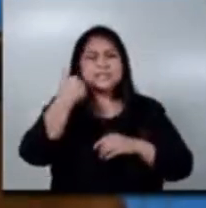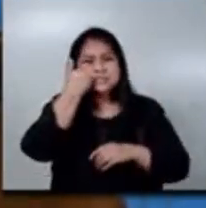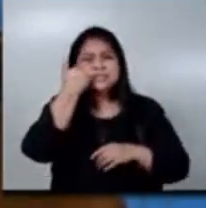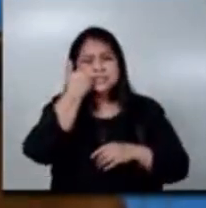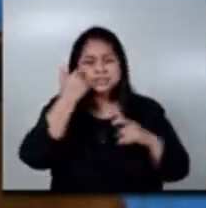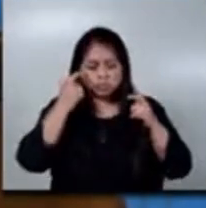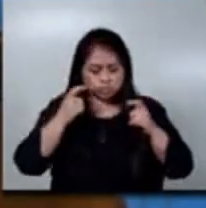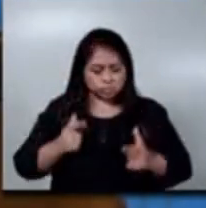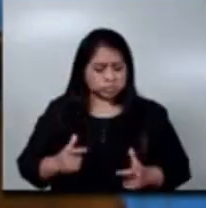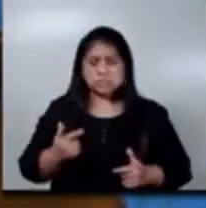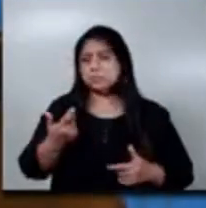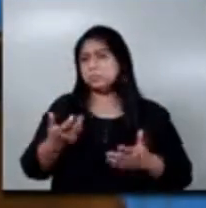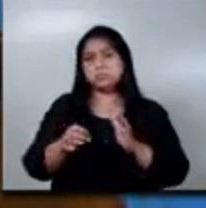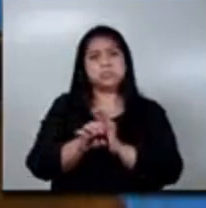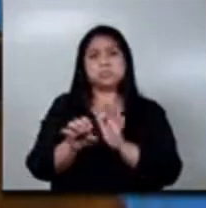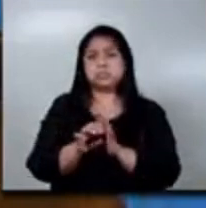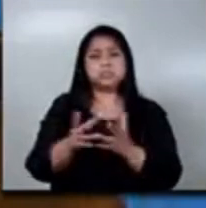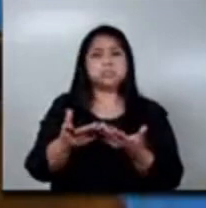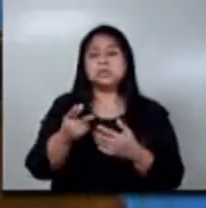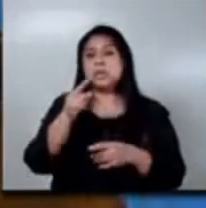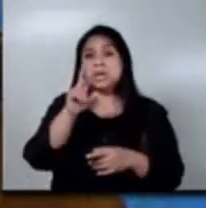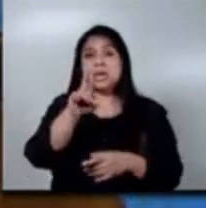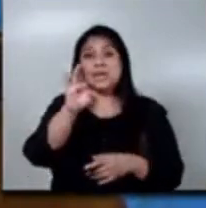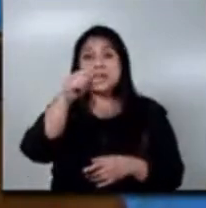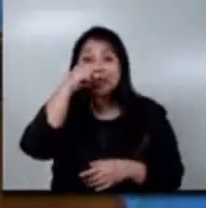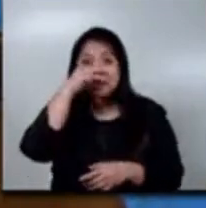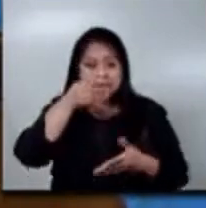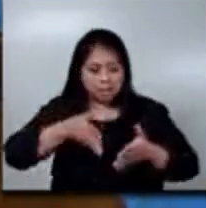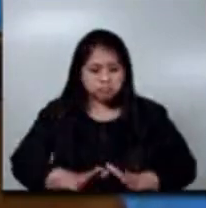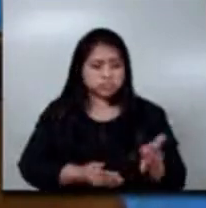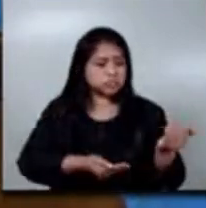Le puedo contar de casos de síndrome de red, que los niños nacen bien,